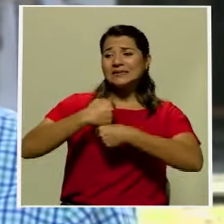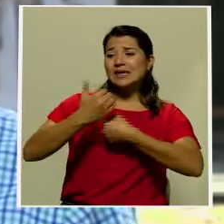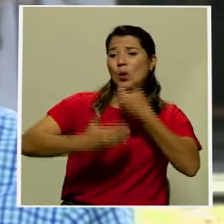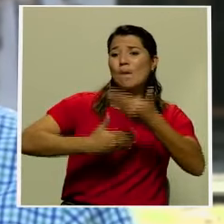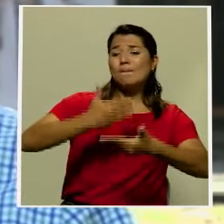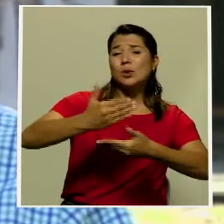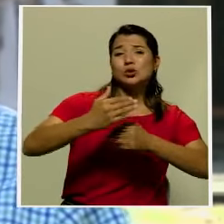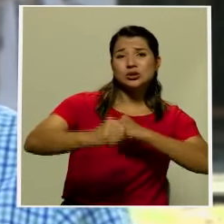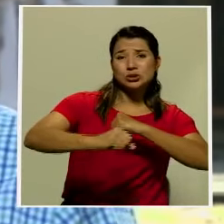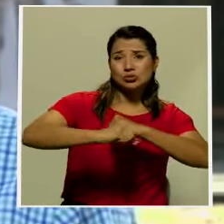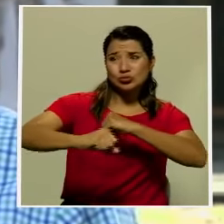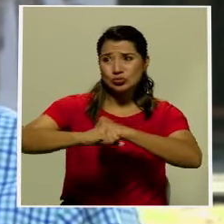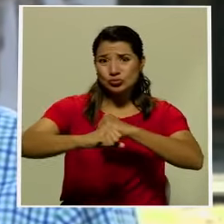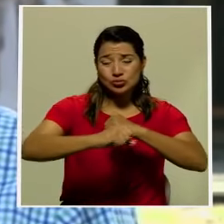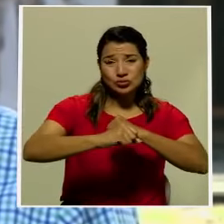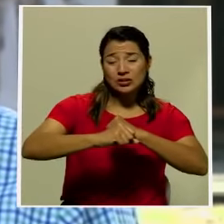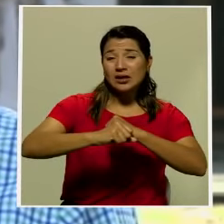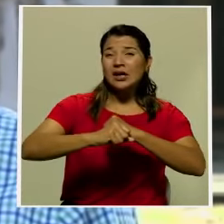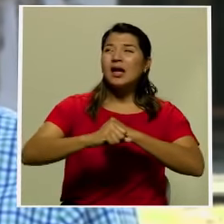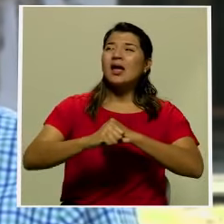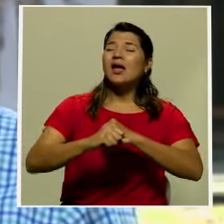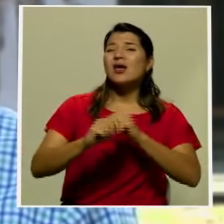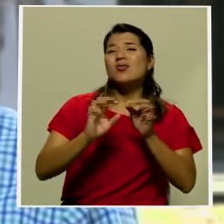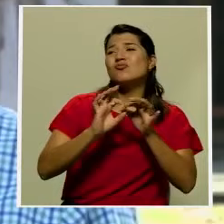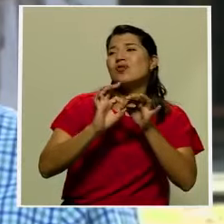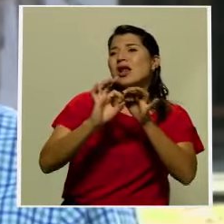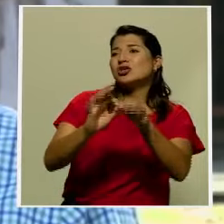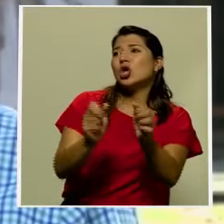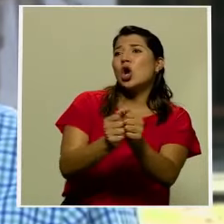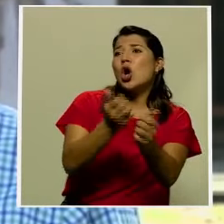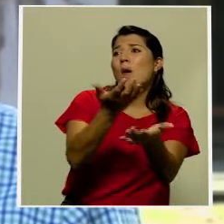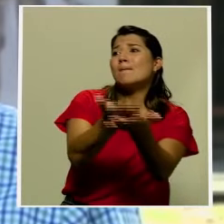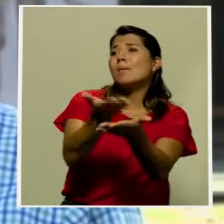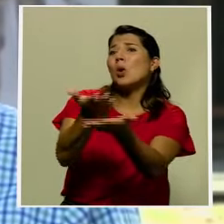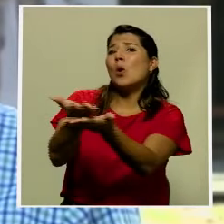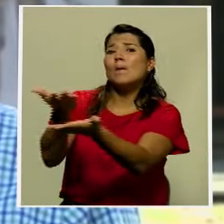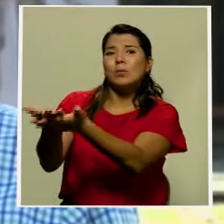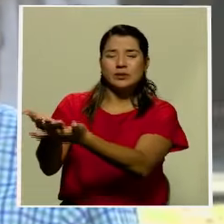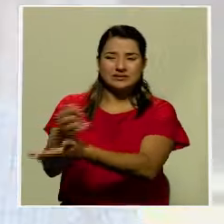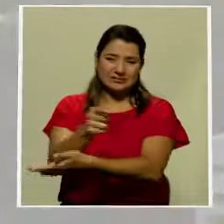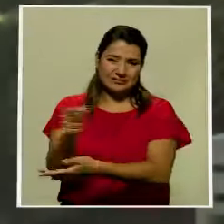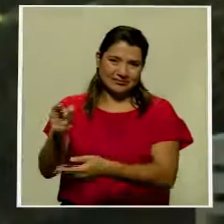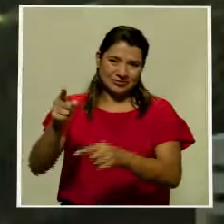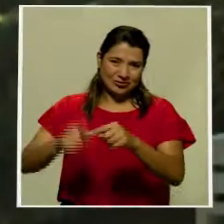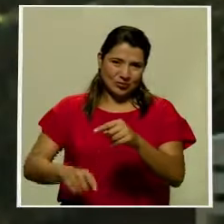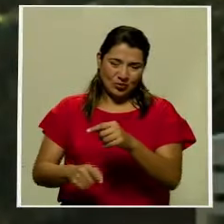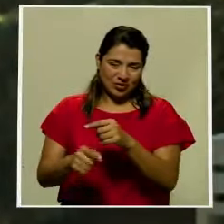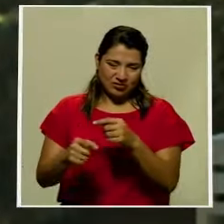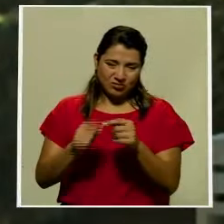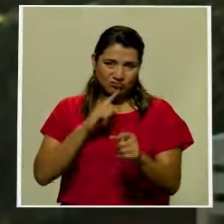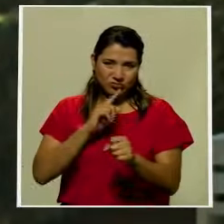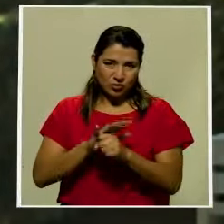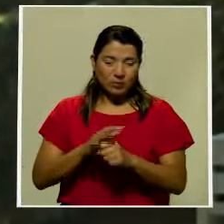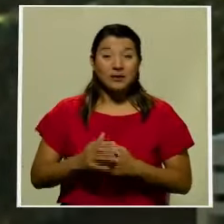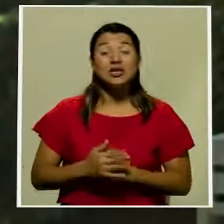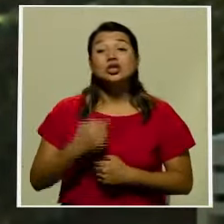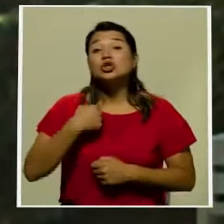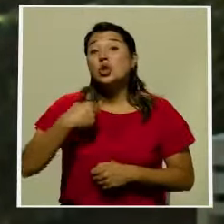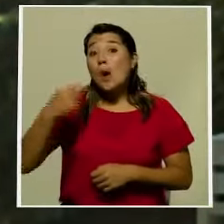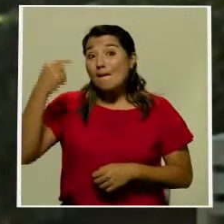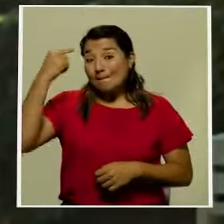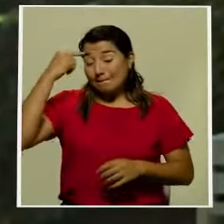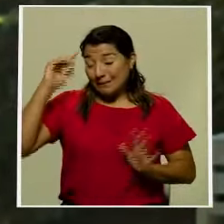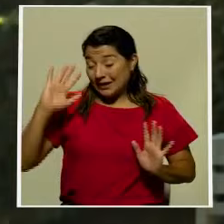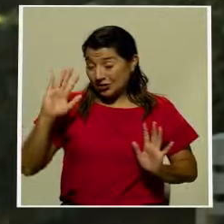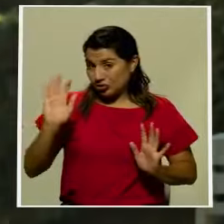que quieran plantearle un montón de propuestas a la gente que no sean realizables Yo pensaría optimistamente que